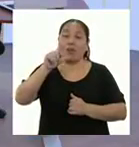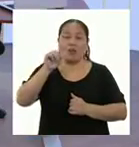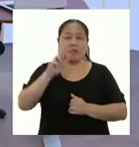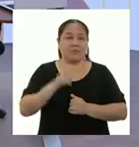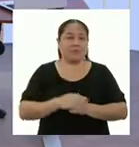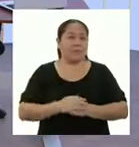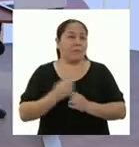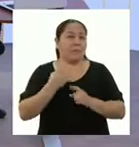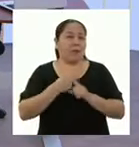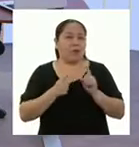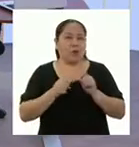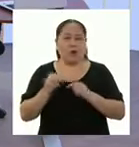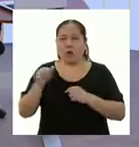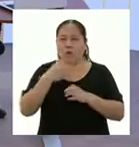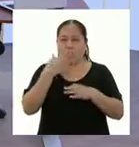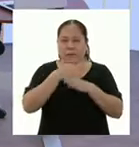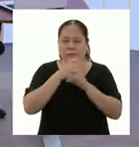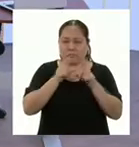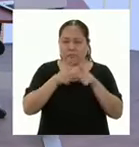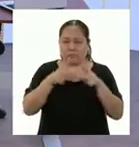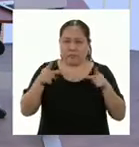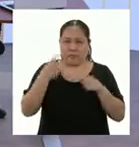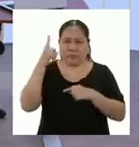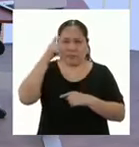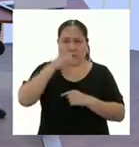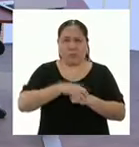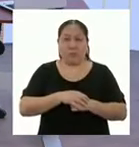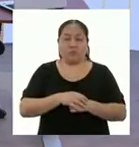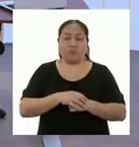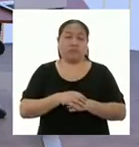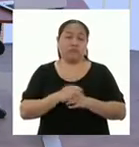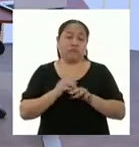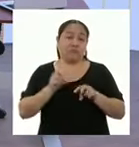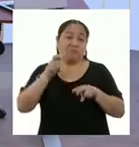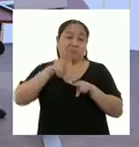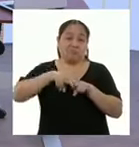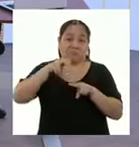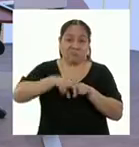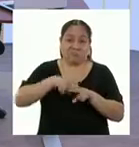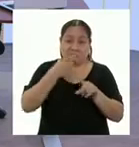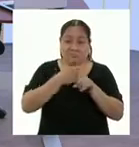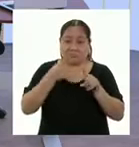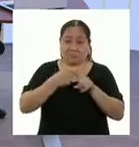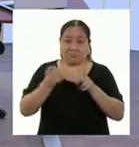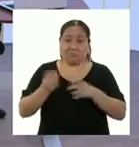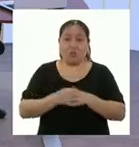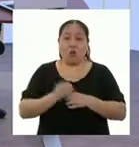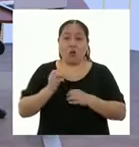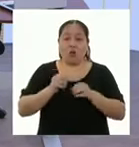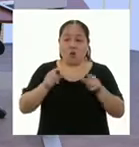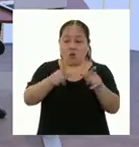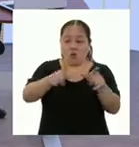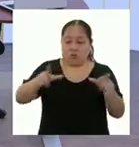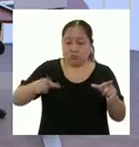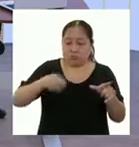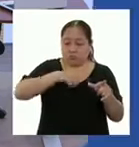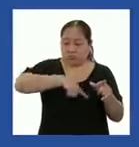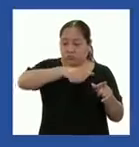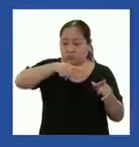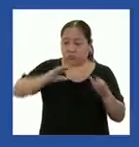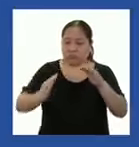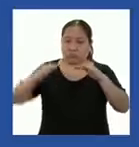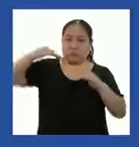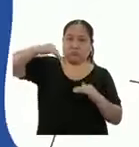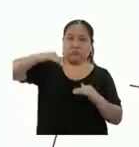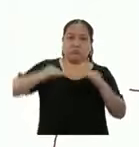con una figura un poco más complicada? ¿Un mueble con diferentes formas? ¿O el plano de un terreno que no es uniforme?